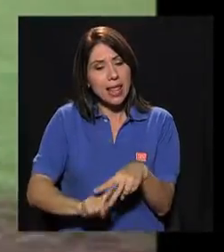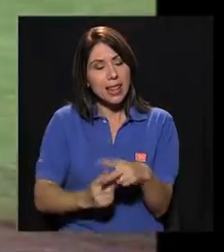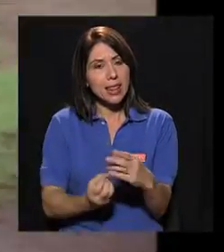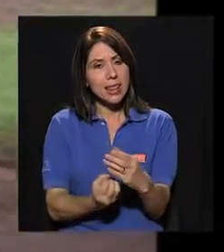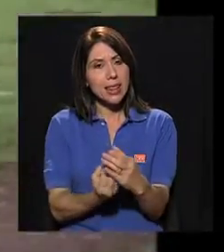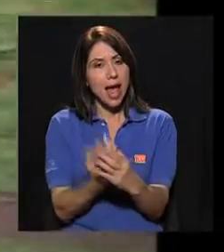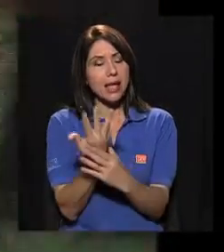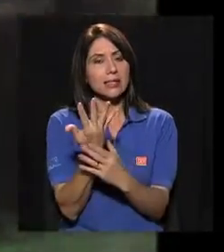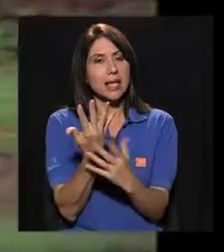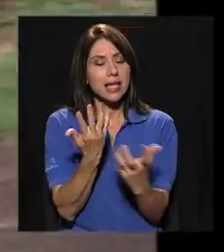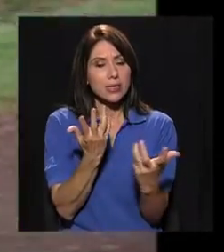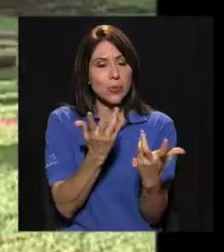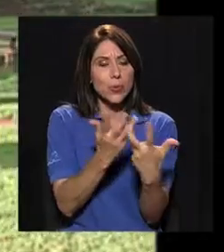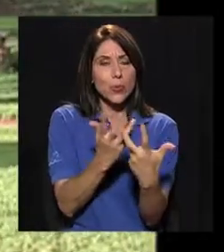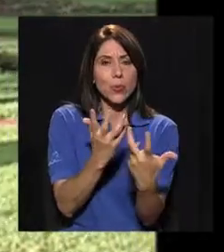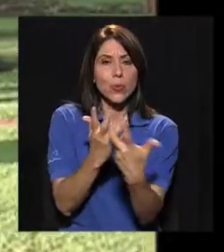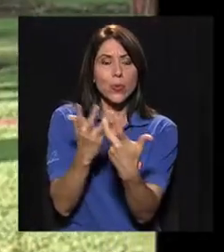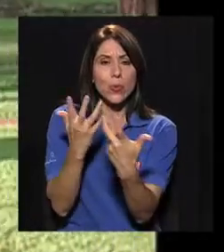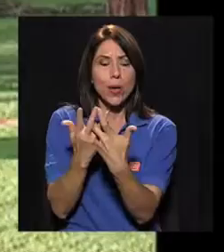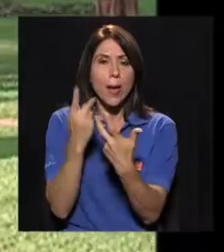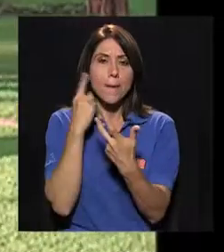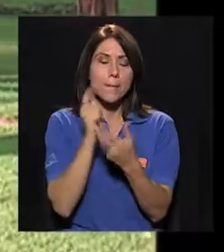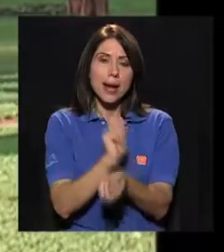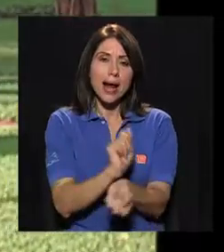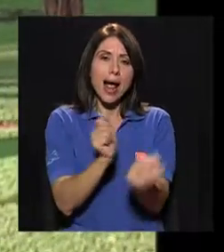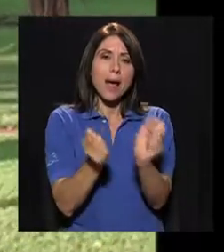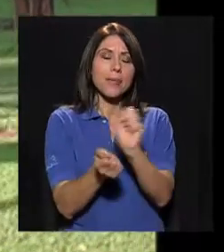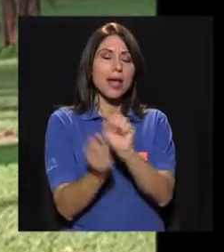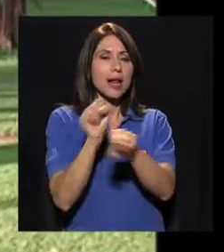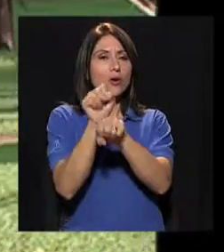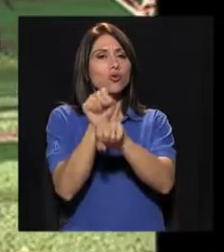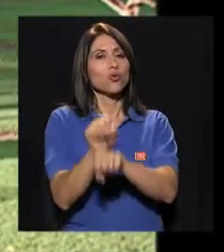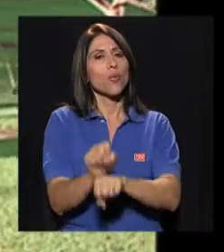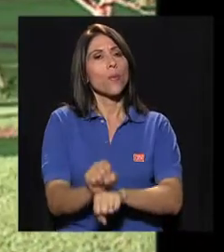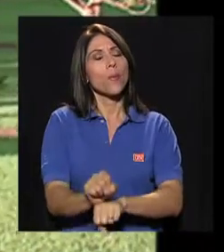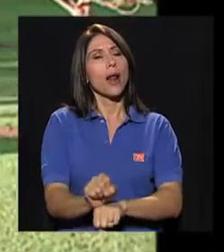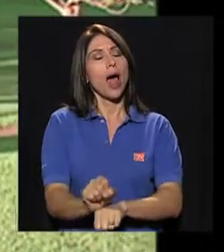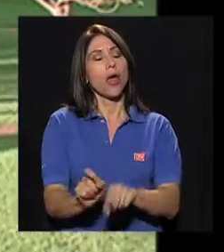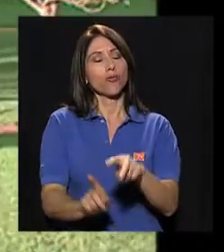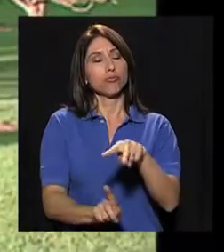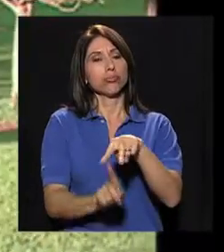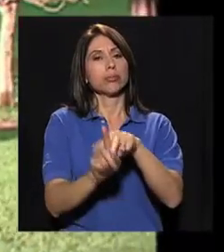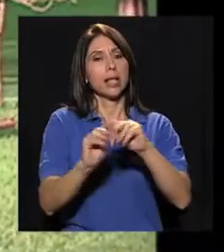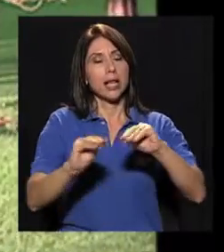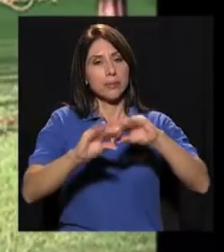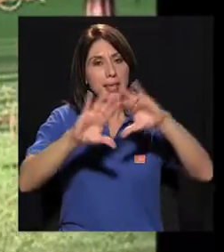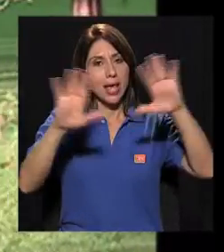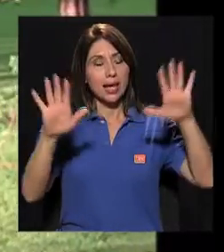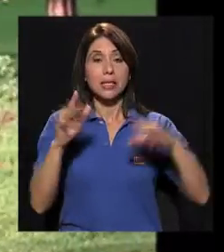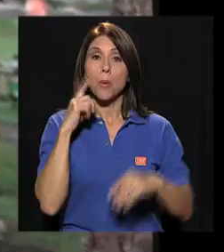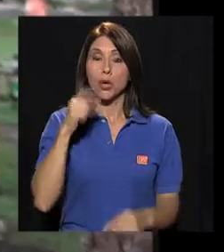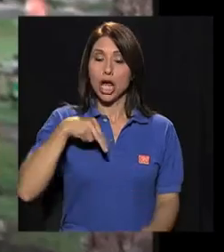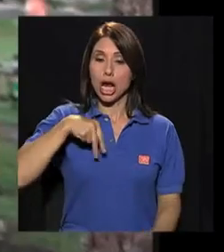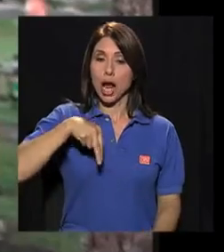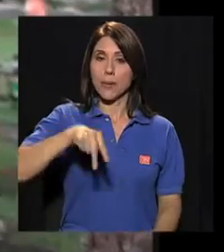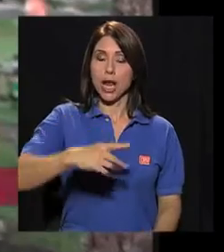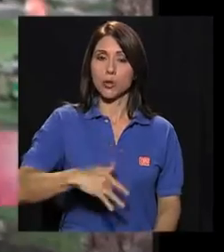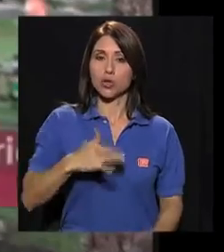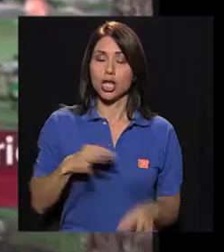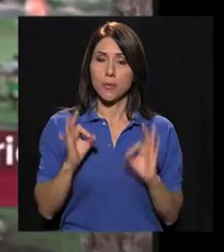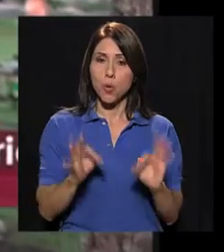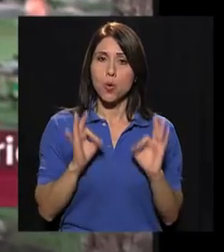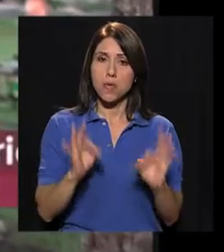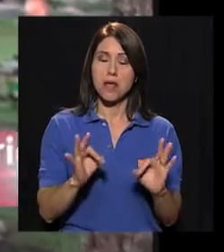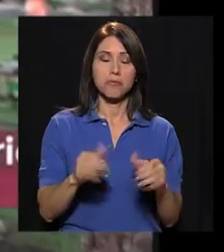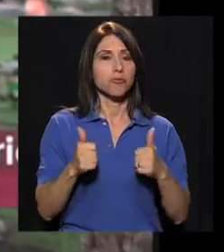nacen y se entretejan para cambiar el acostumbrado perfil de las mañanas. El caminar lo hace a uno sentirse muy